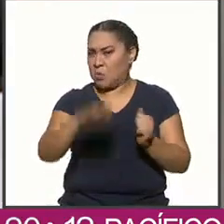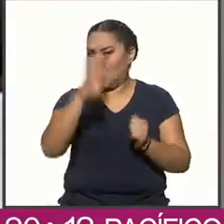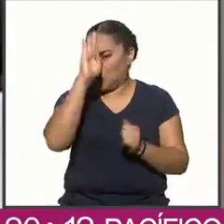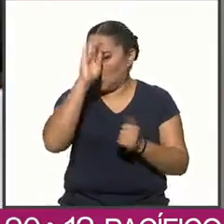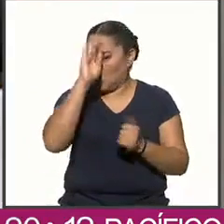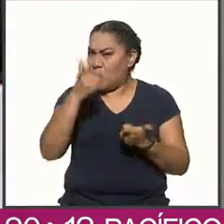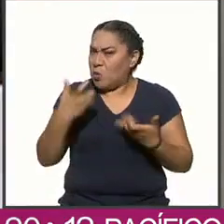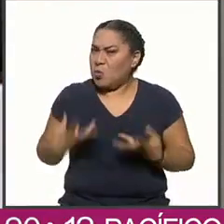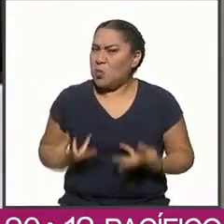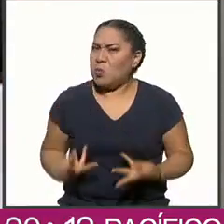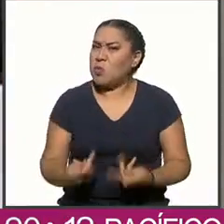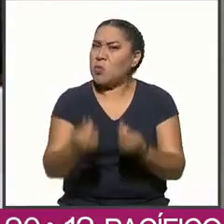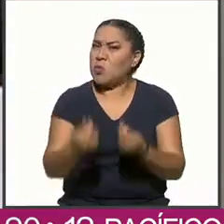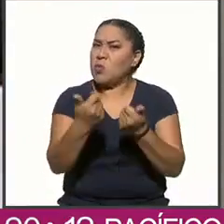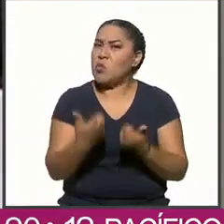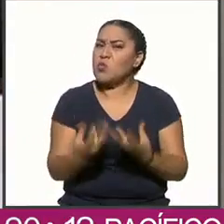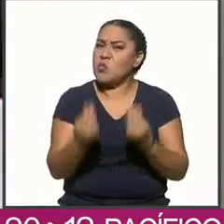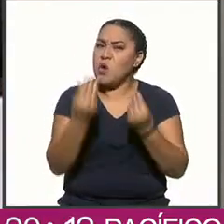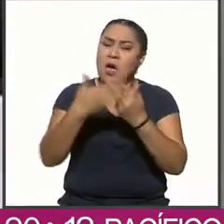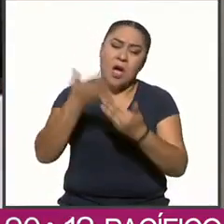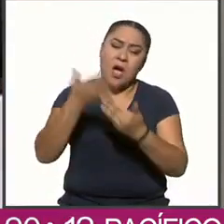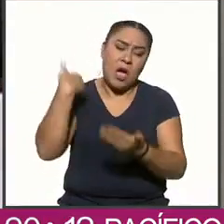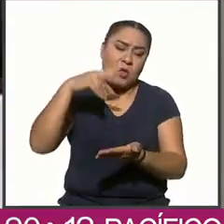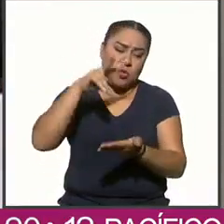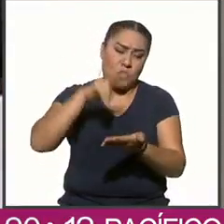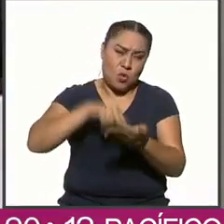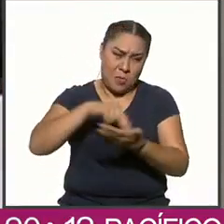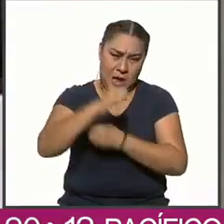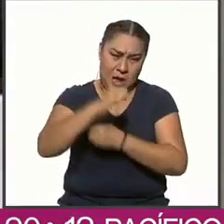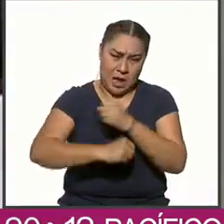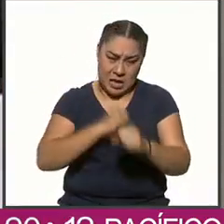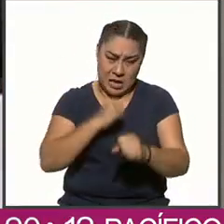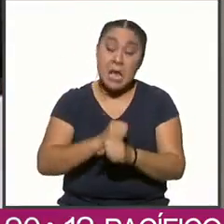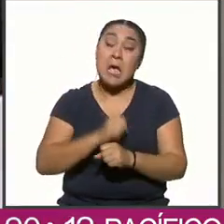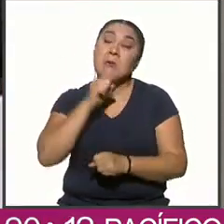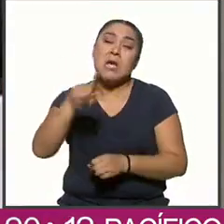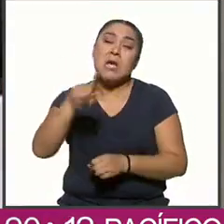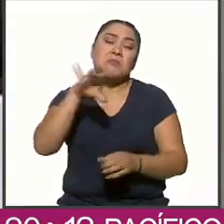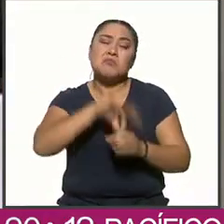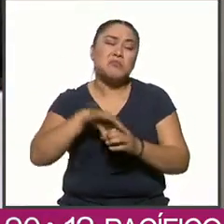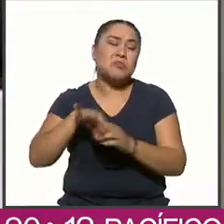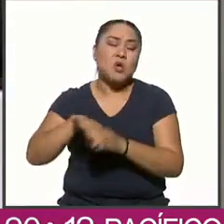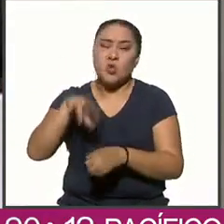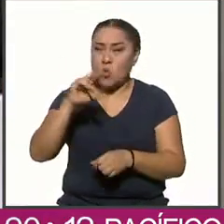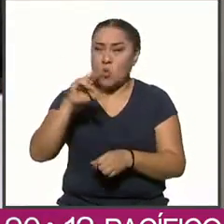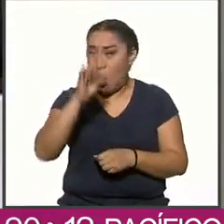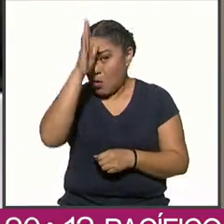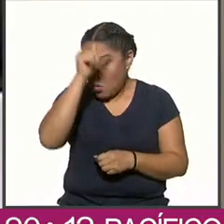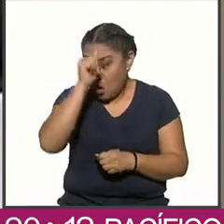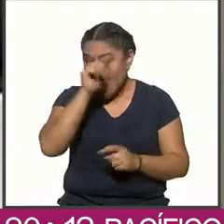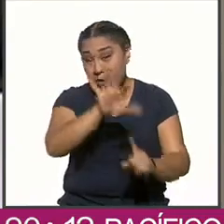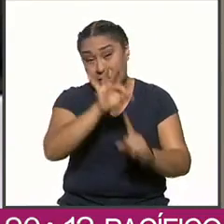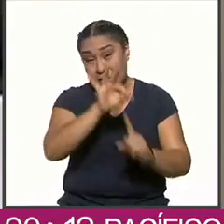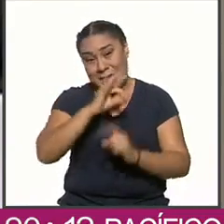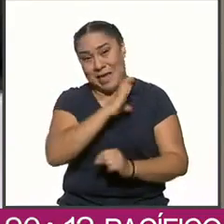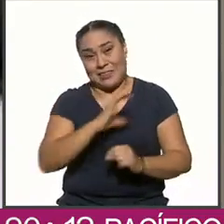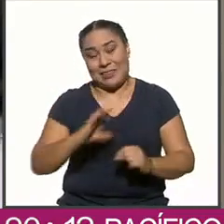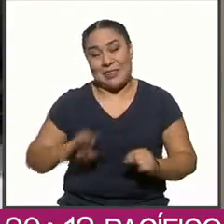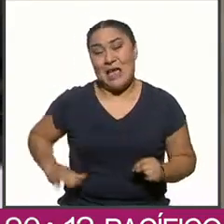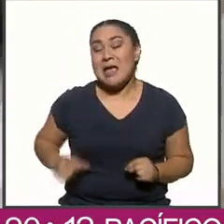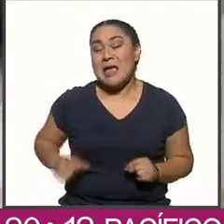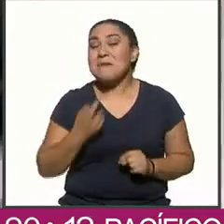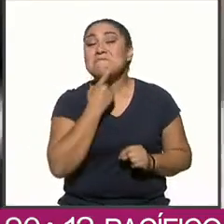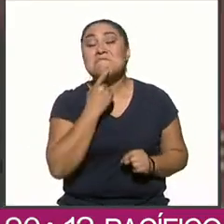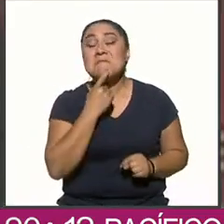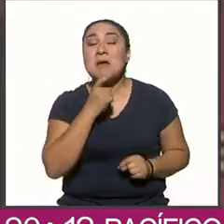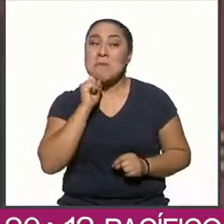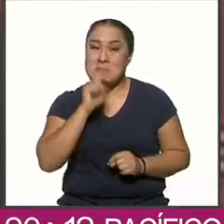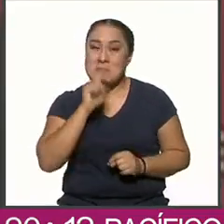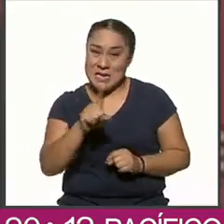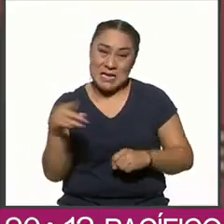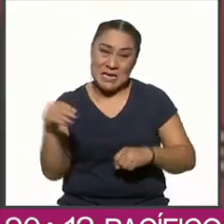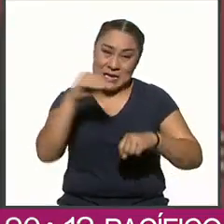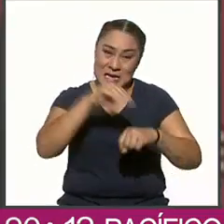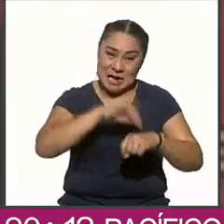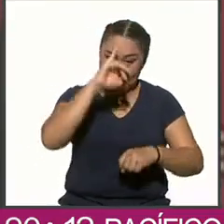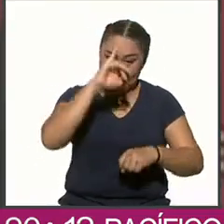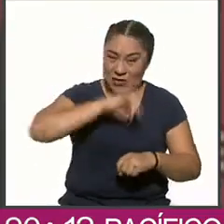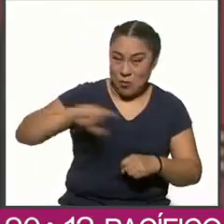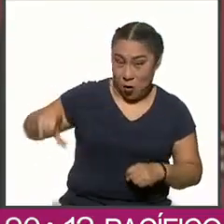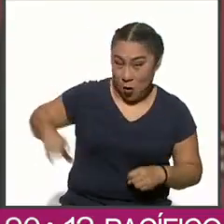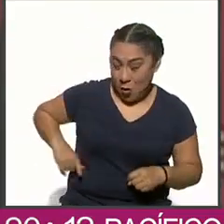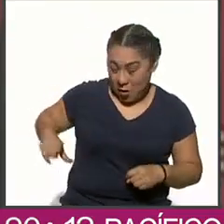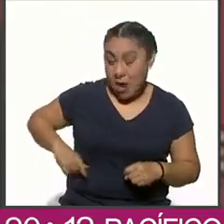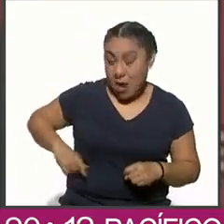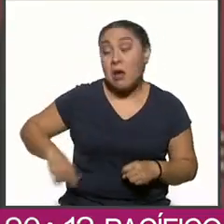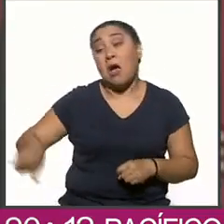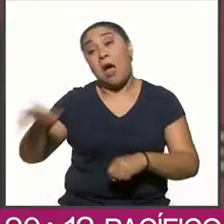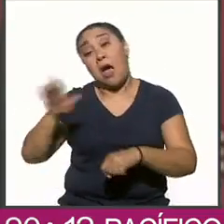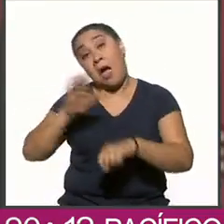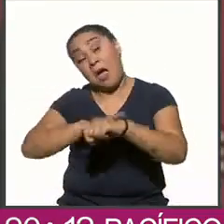campaña en el 2000. Además votó en contra de aceptar la candidatura de López Obrador al mismo cargo, argumentando